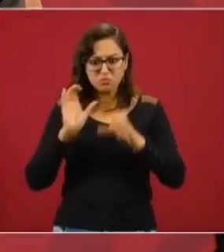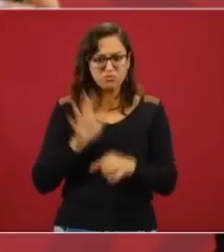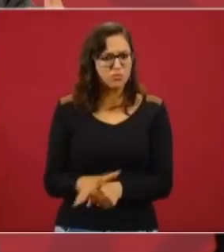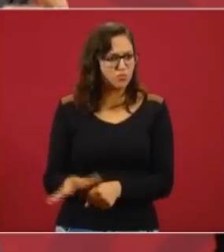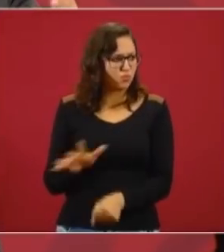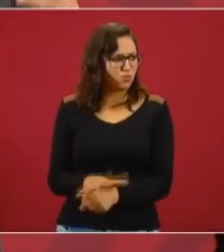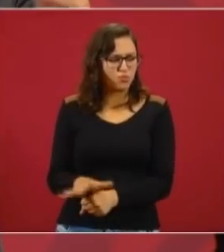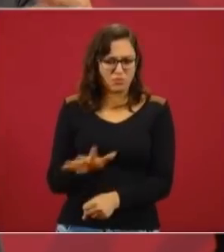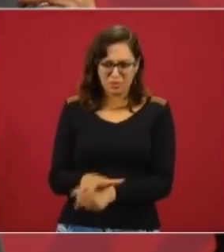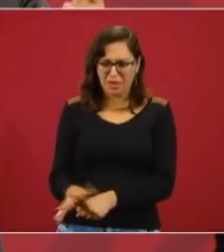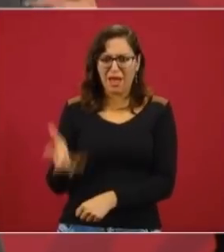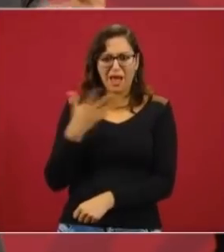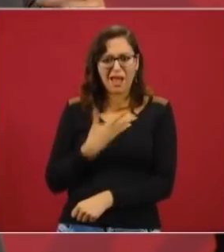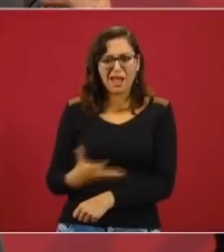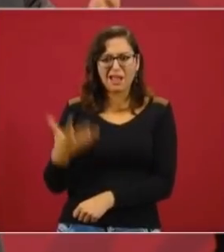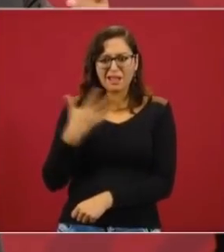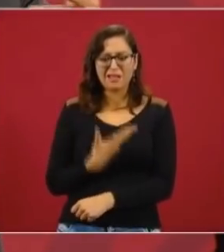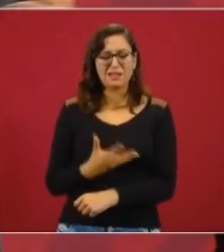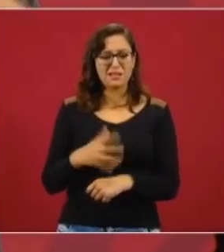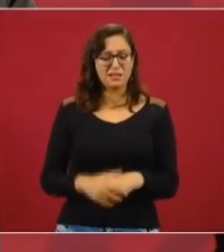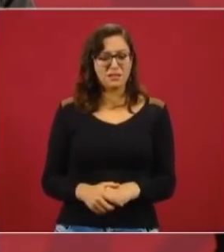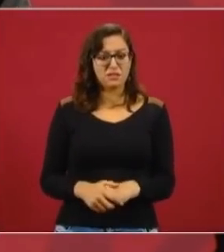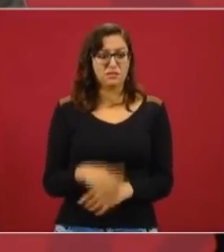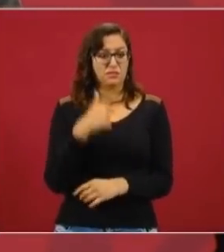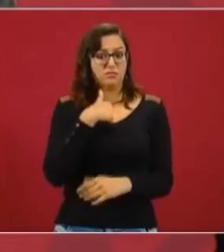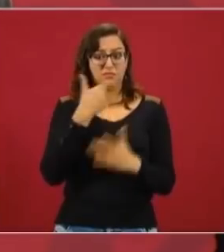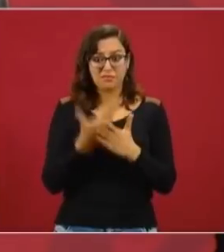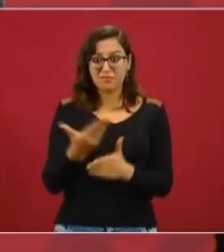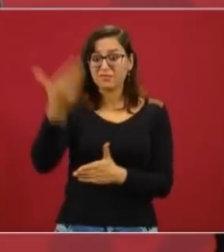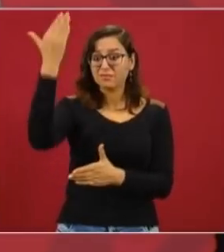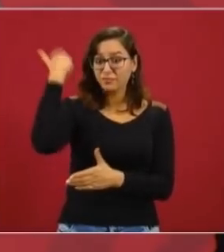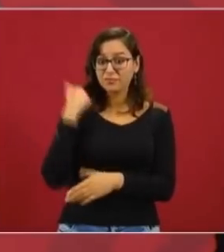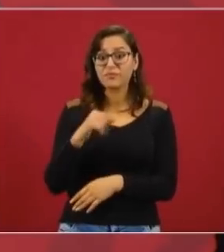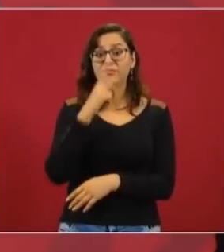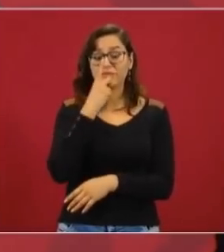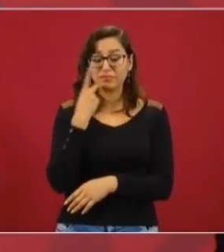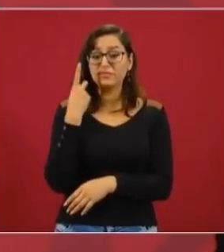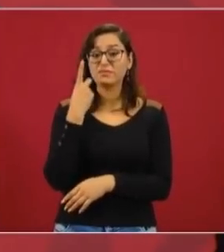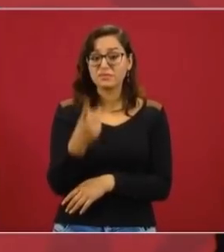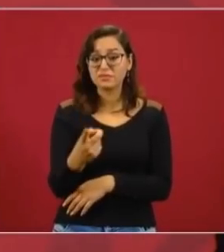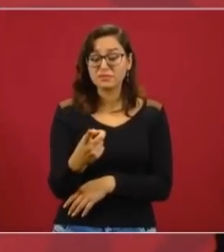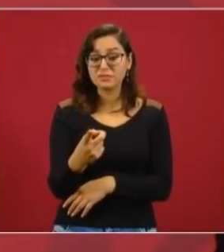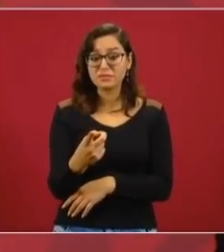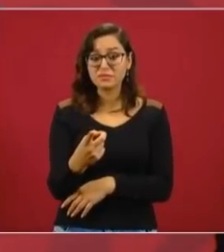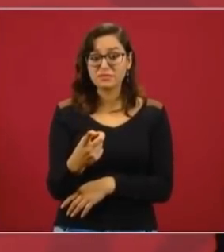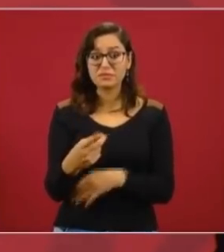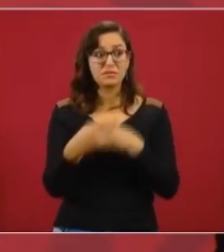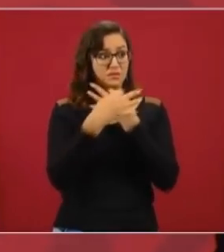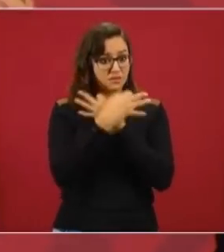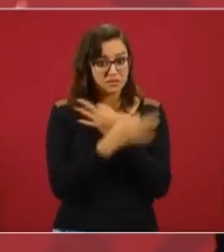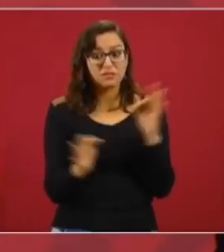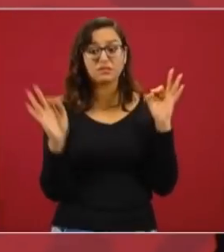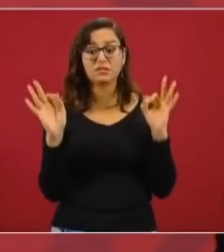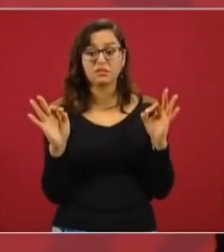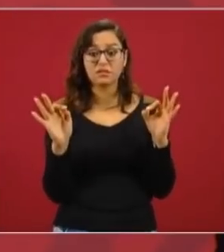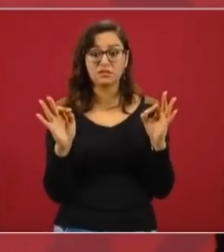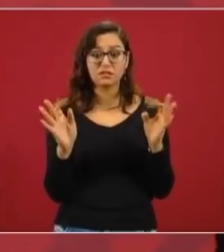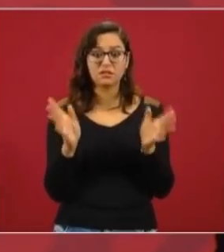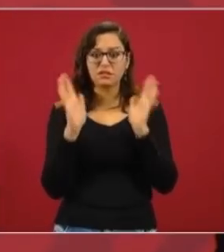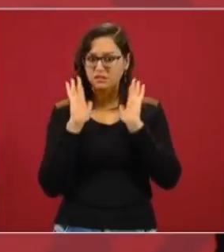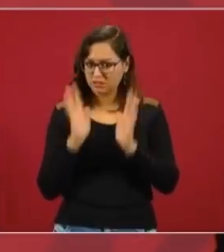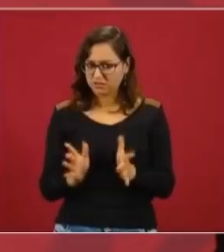aquí les mandé a decir, aquí se habló